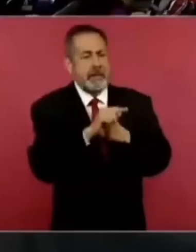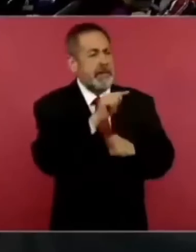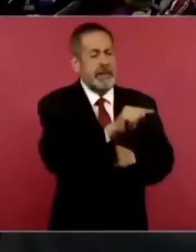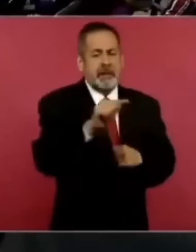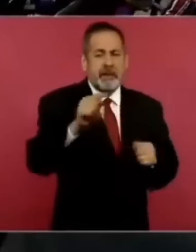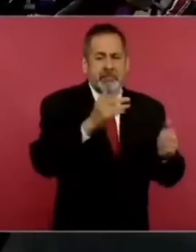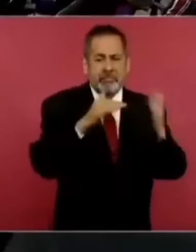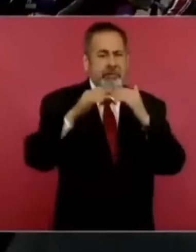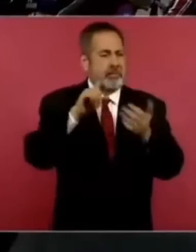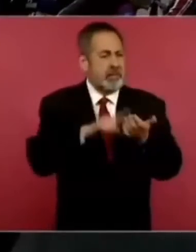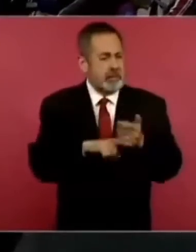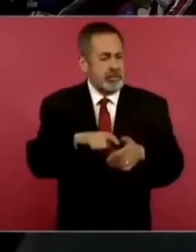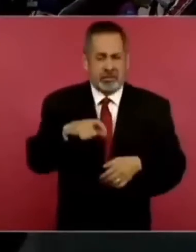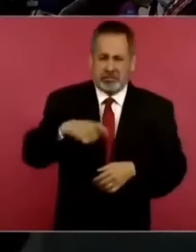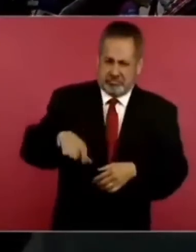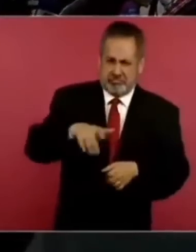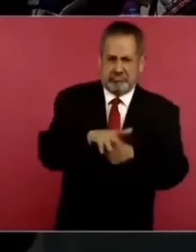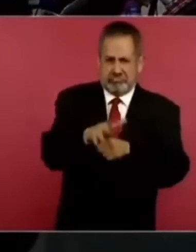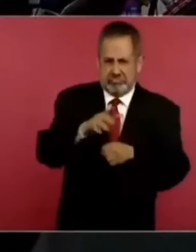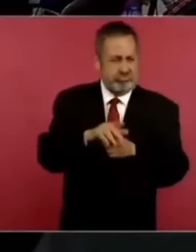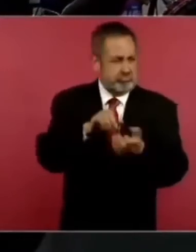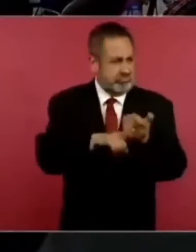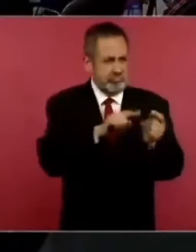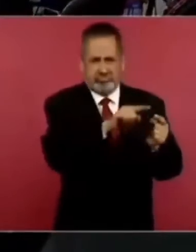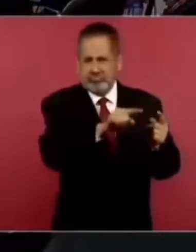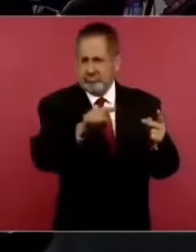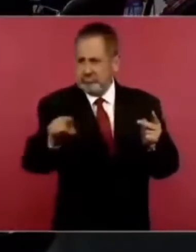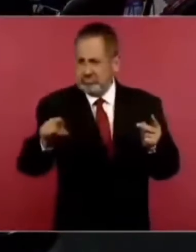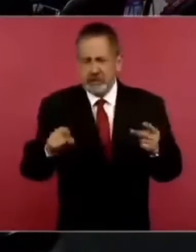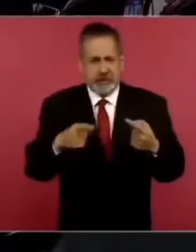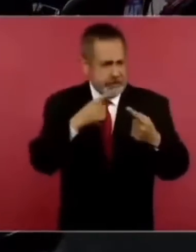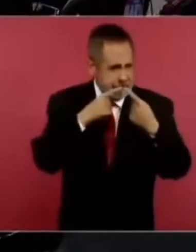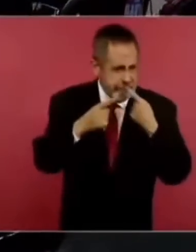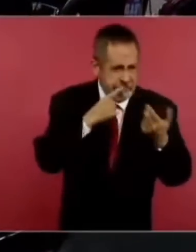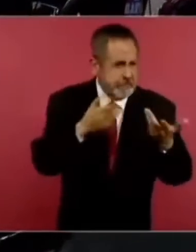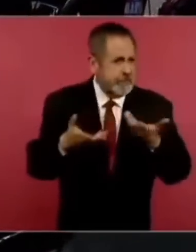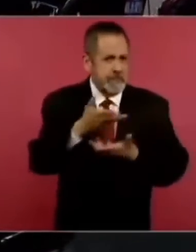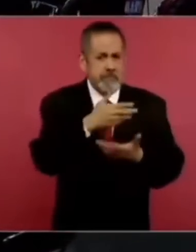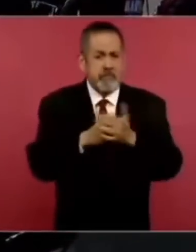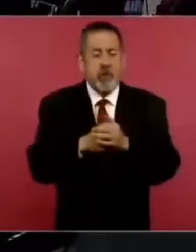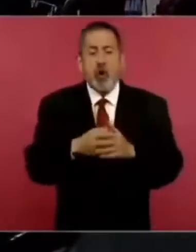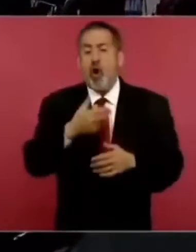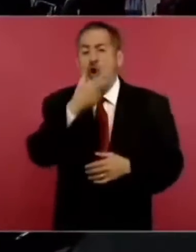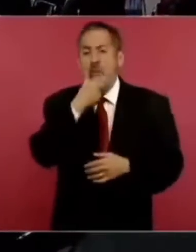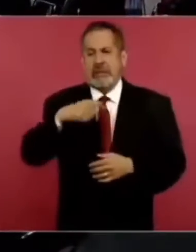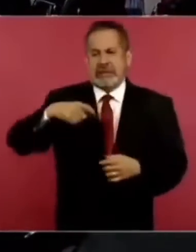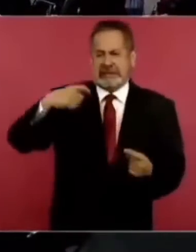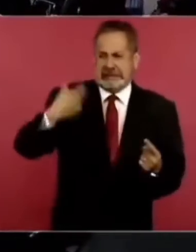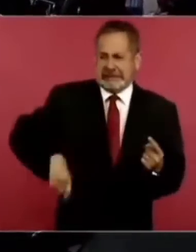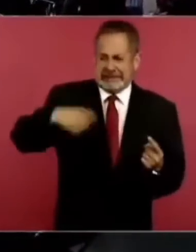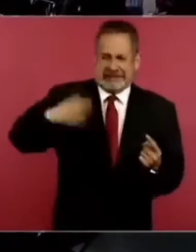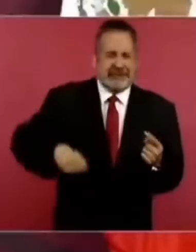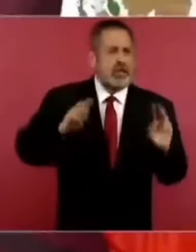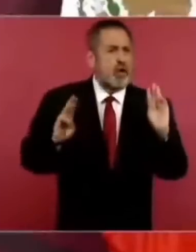con más posibilidades económicas y también con los hombres más ricos del mundo